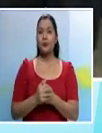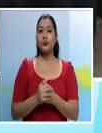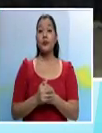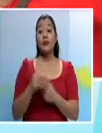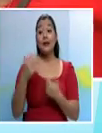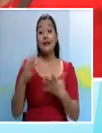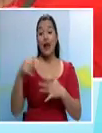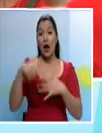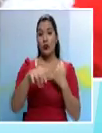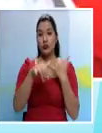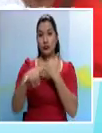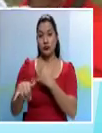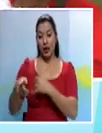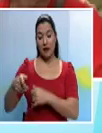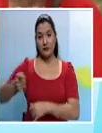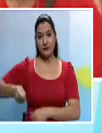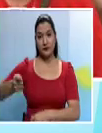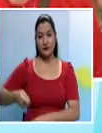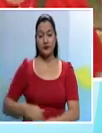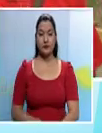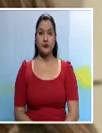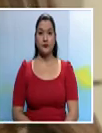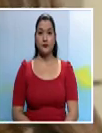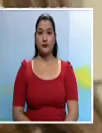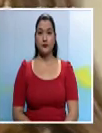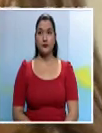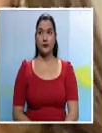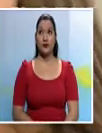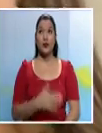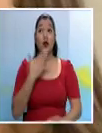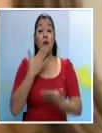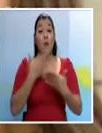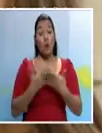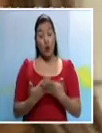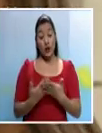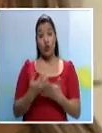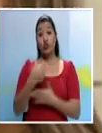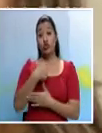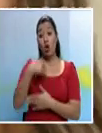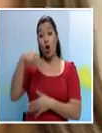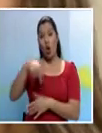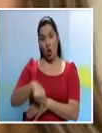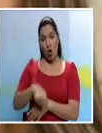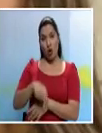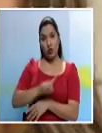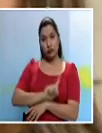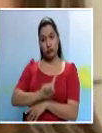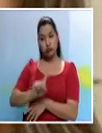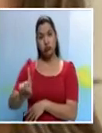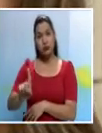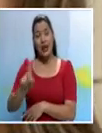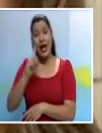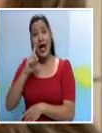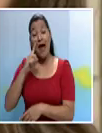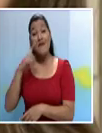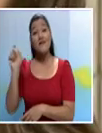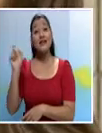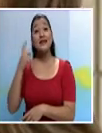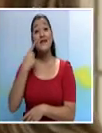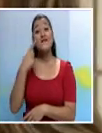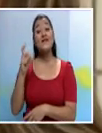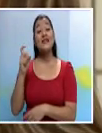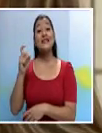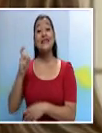repetimos ante esta fiscalía. Bueno me estoy presentando hoy a la fiscalía de junta de